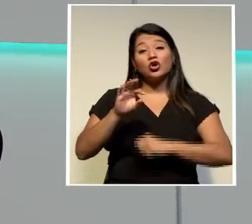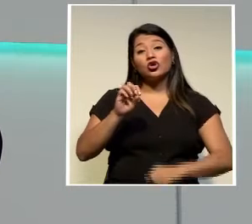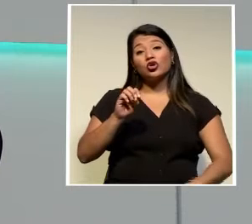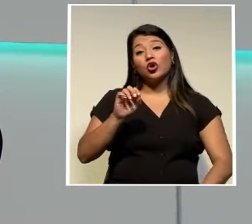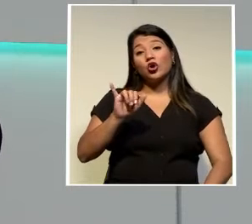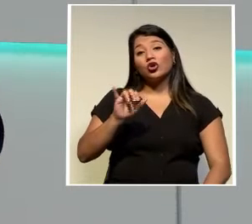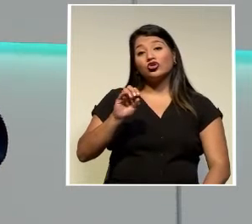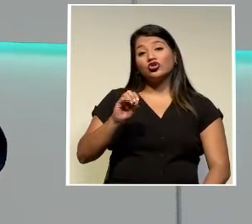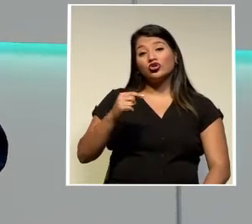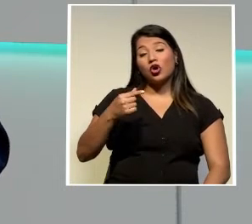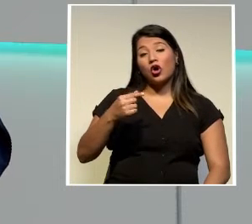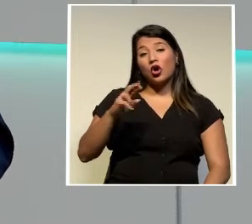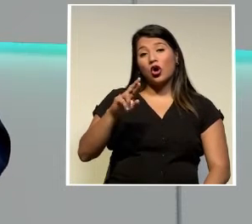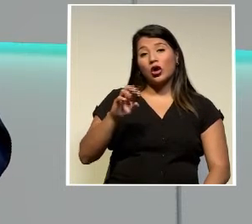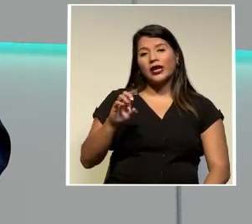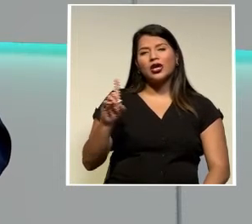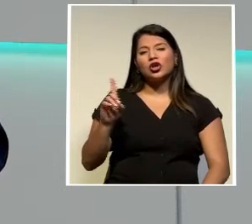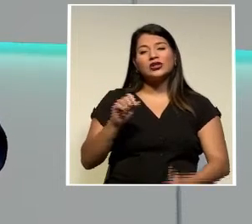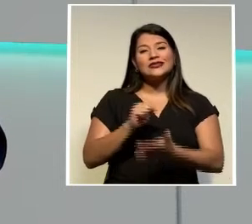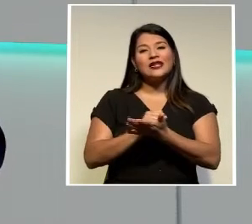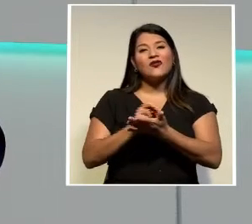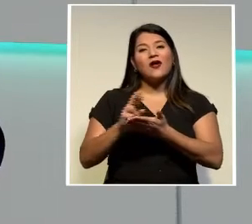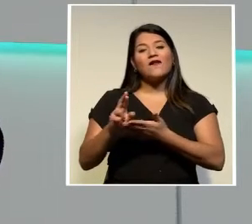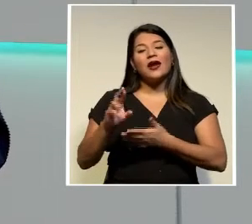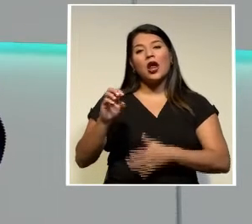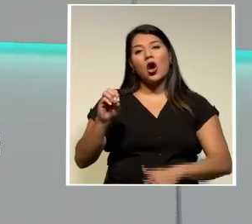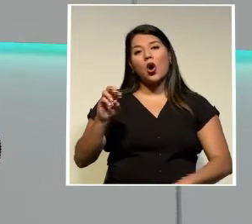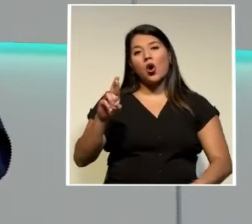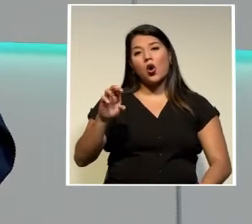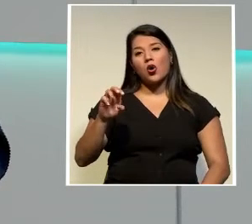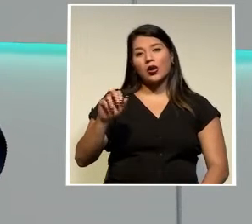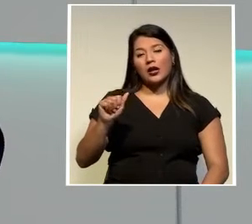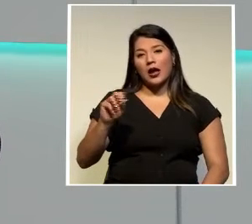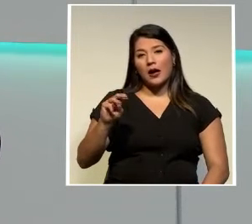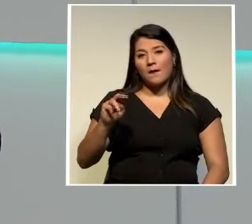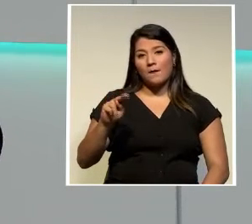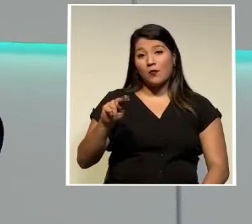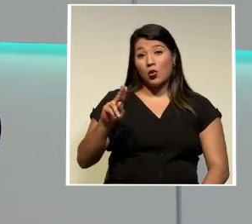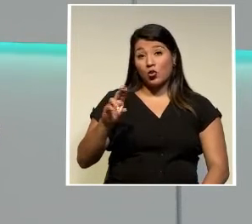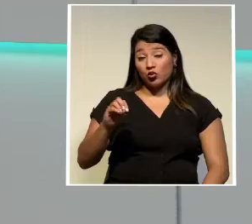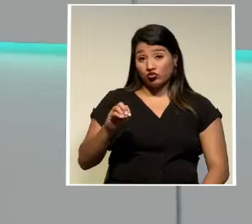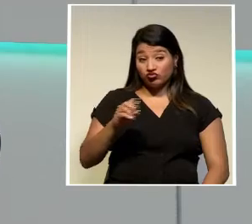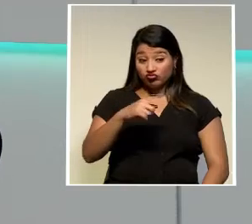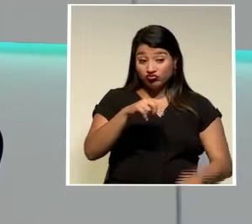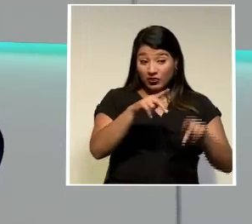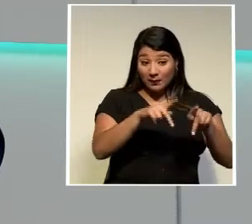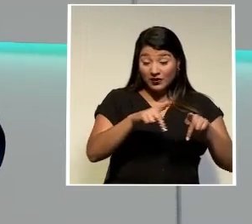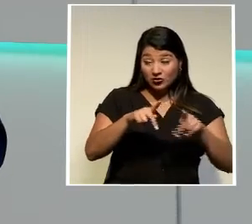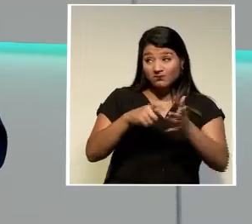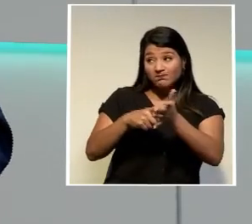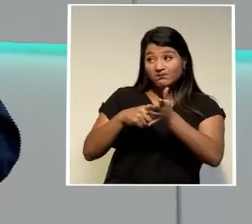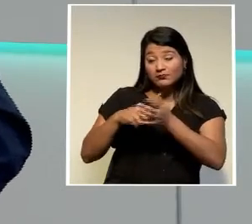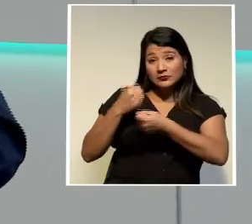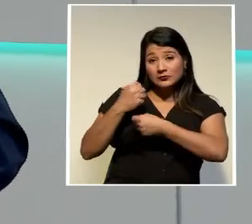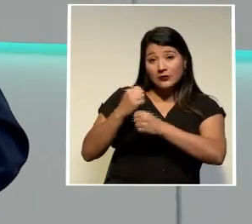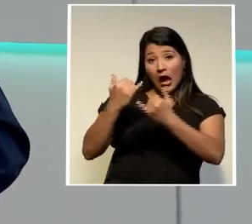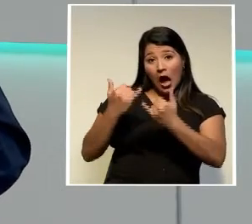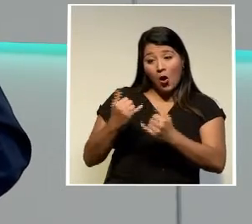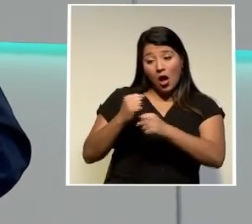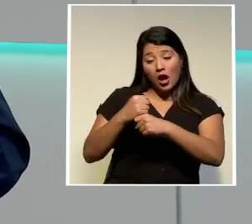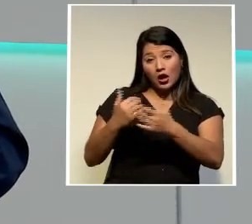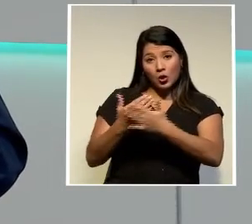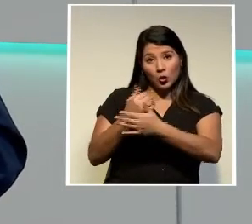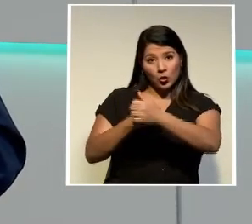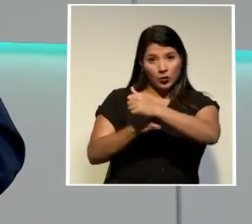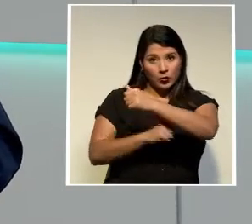Rafael de Oramuno. Los vecinos exigen a la municipalidad que actúe en forma inmediata en la construcción de un nuevo puente.